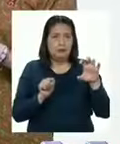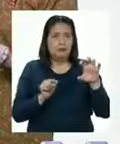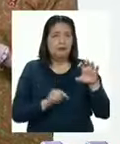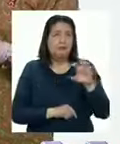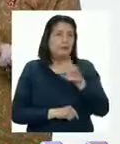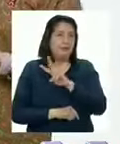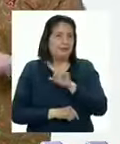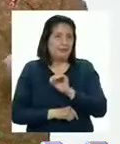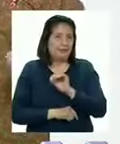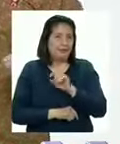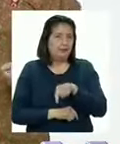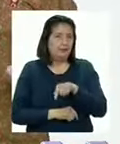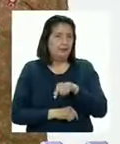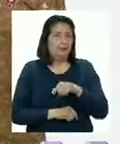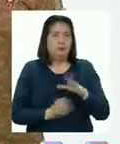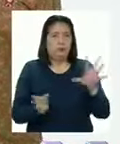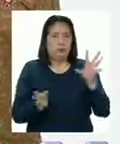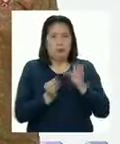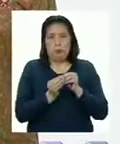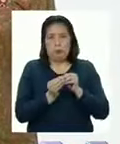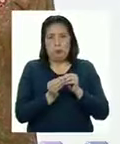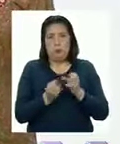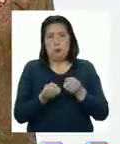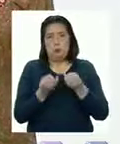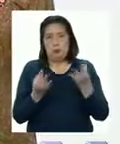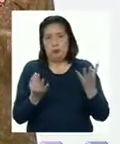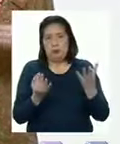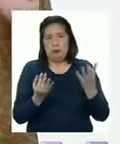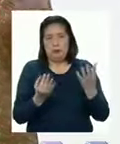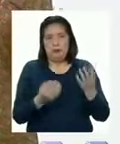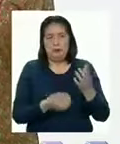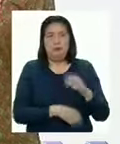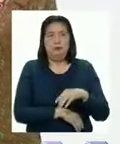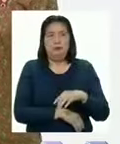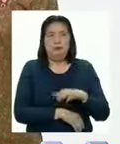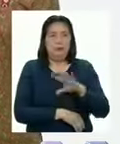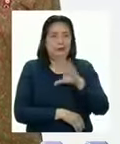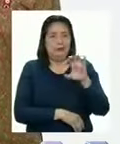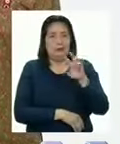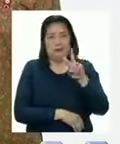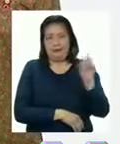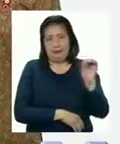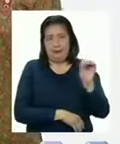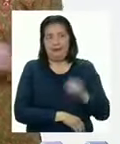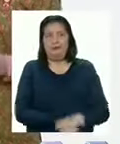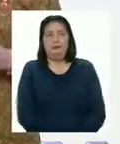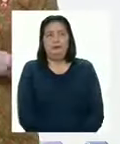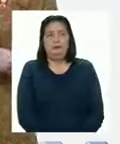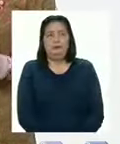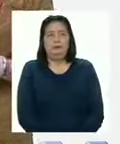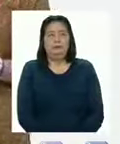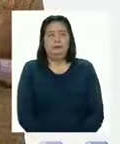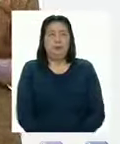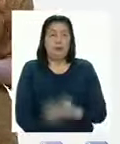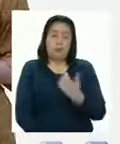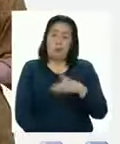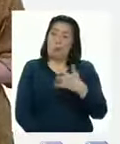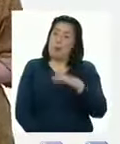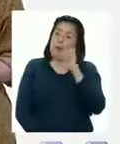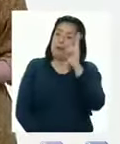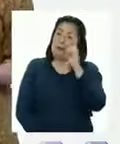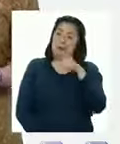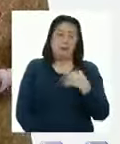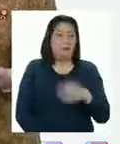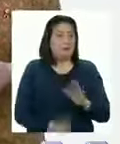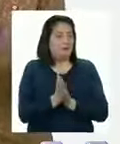vale veinte Entonces es el número Quinientos veinte ¡Guau, profesor!